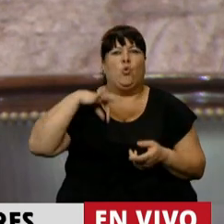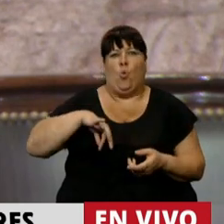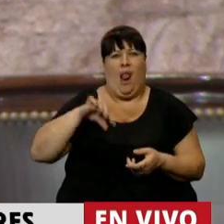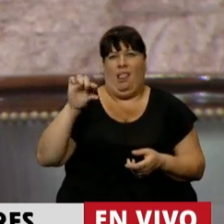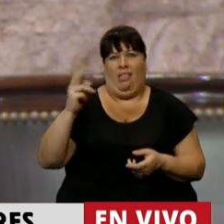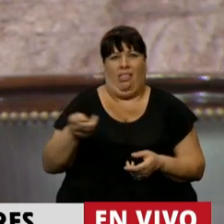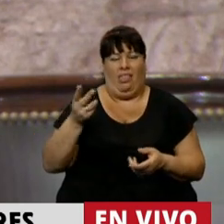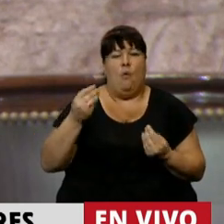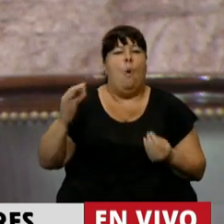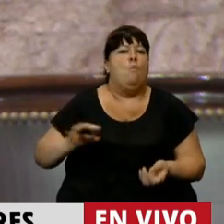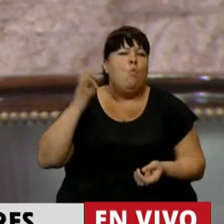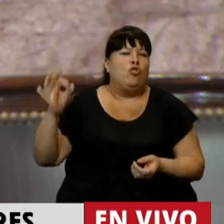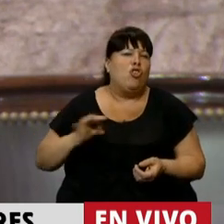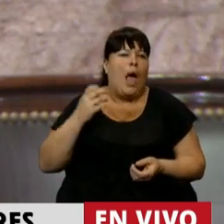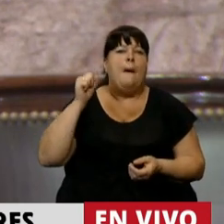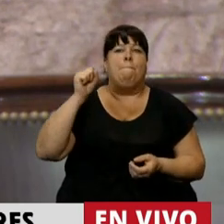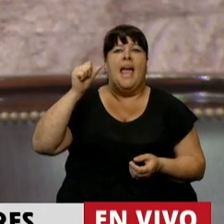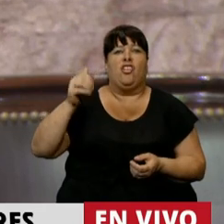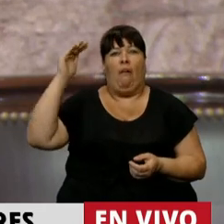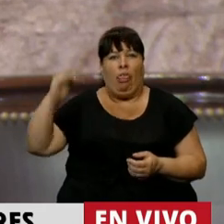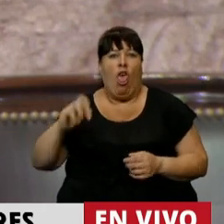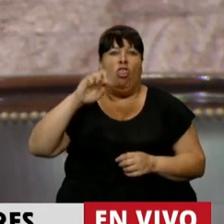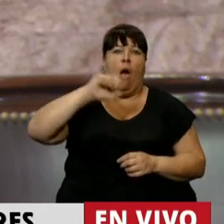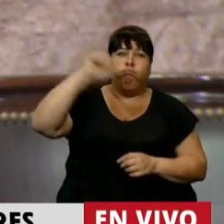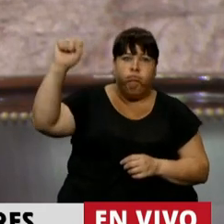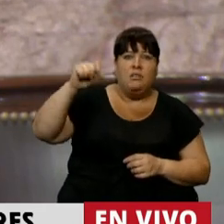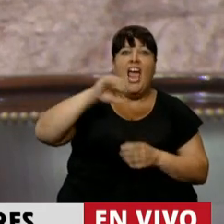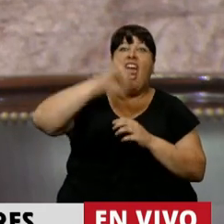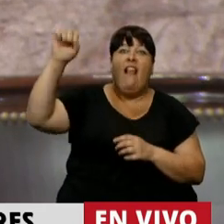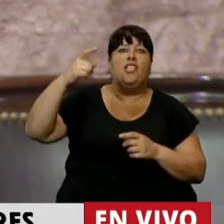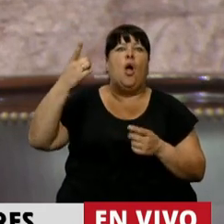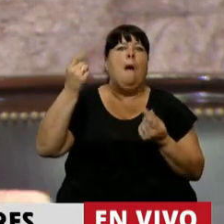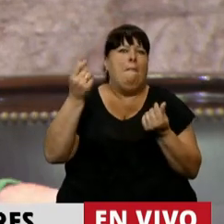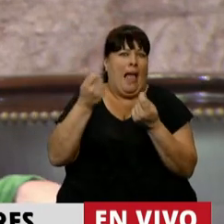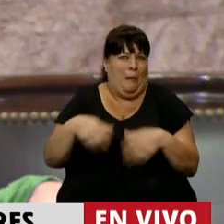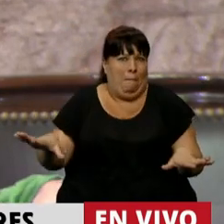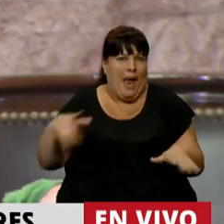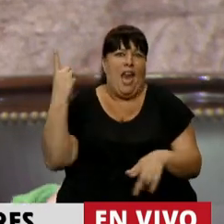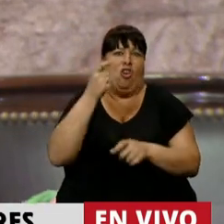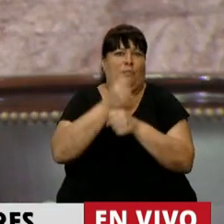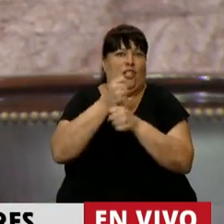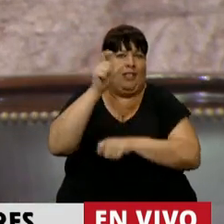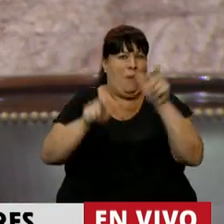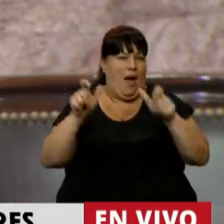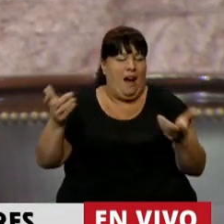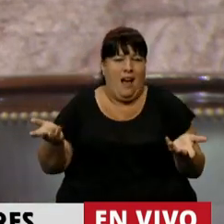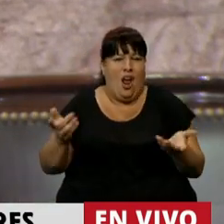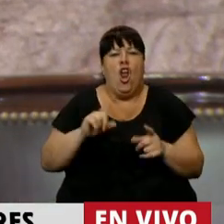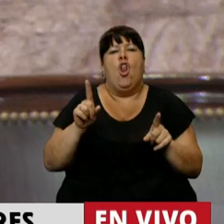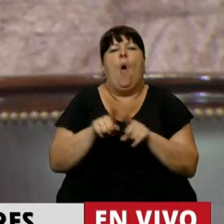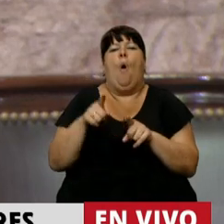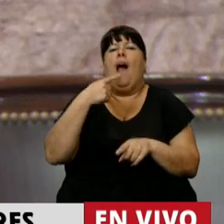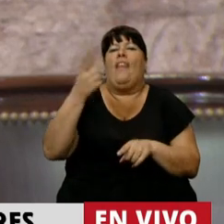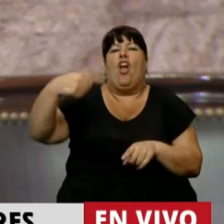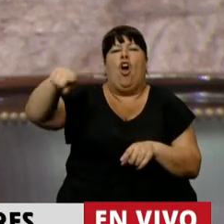salarios, porque durante años las devaluaciones, la inflación, han pulverizado los ingresos de las trabajadoras y de los trabajadores, y no es como